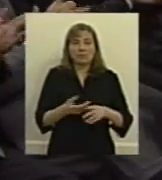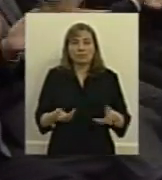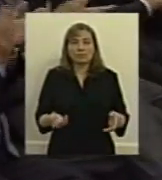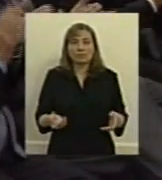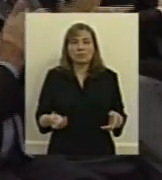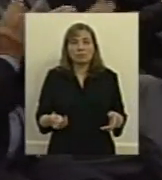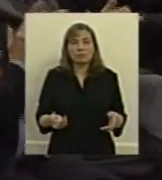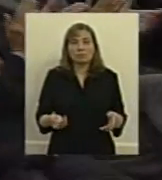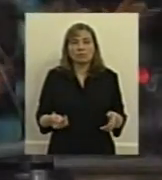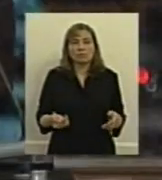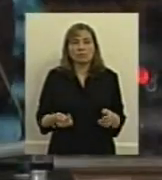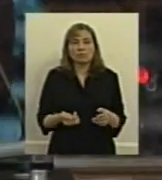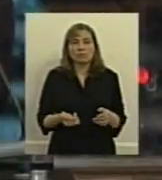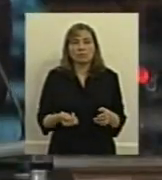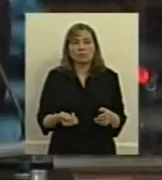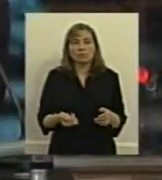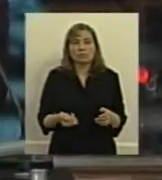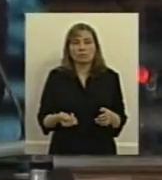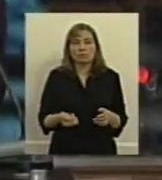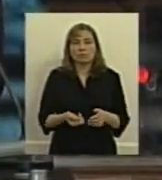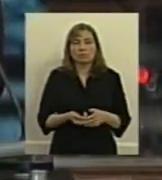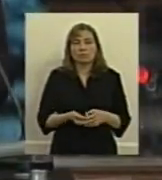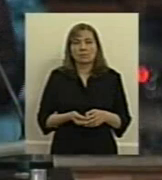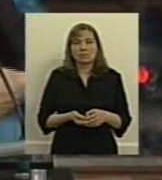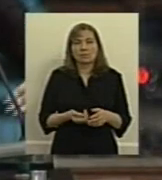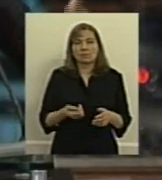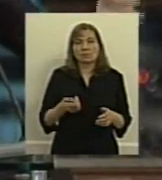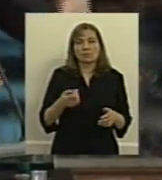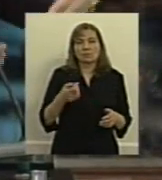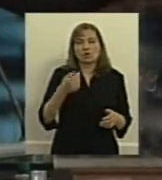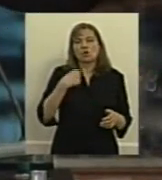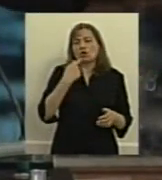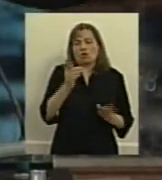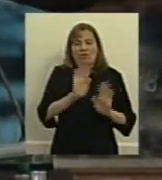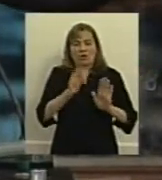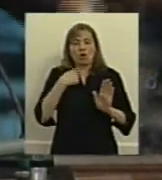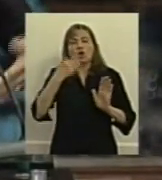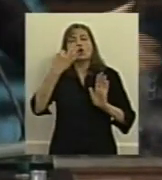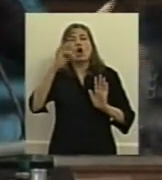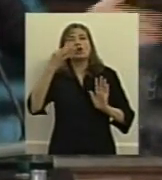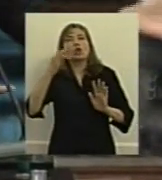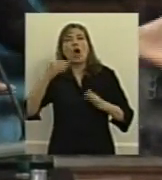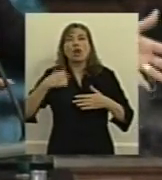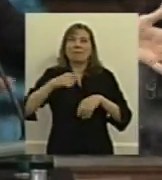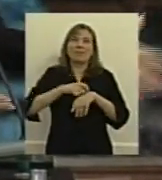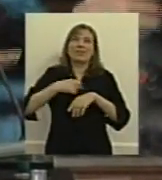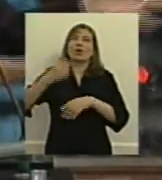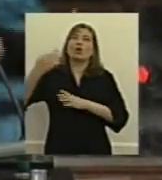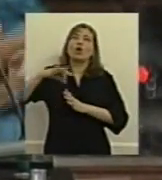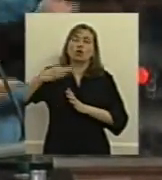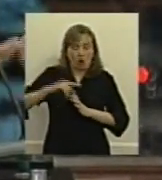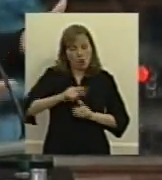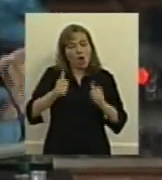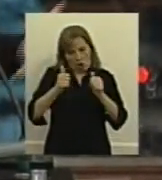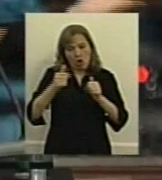estamos hablando estamos no estoy hablando de los controles que se hace cualquier persona normalmente que son muy buenos y